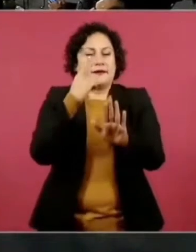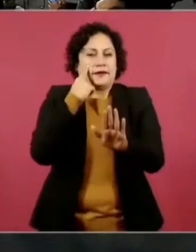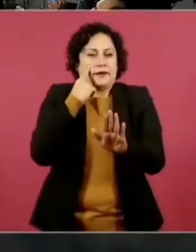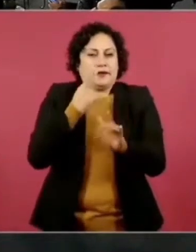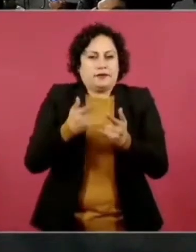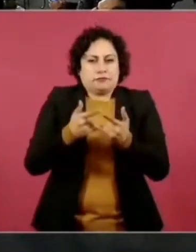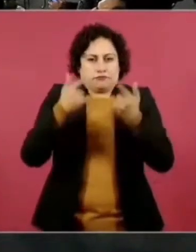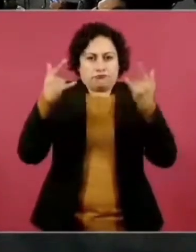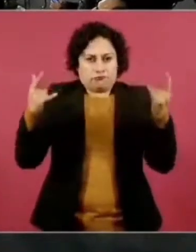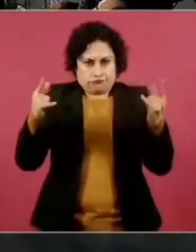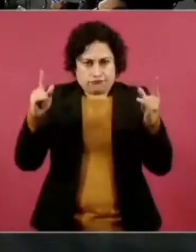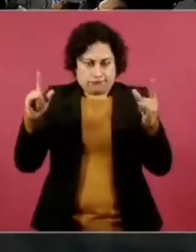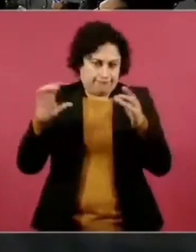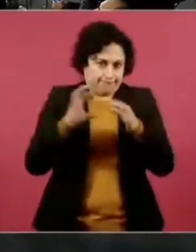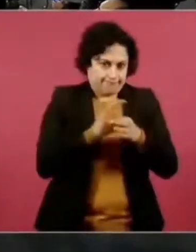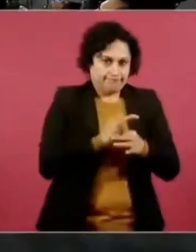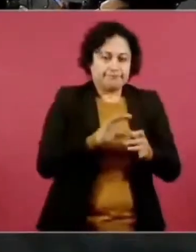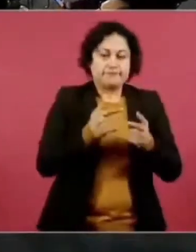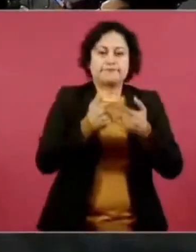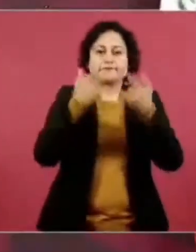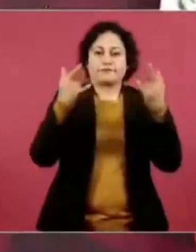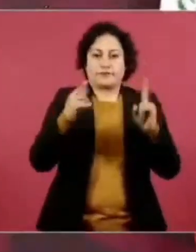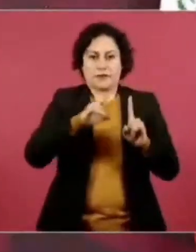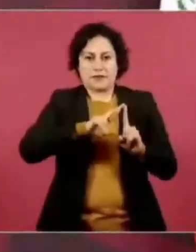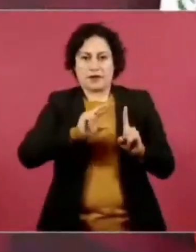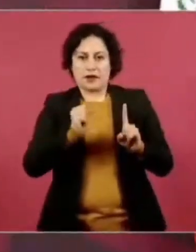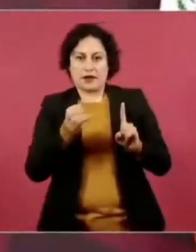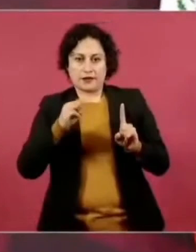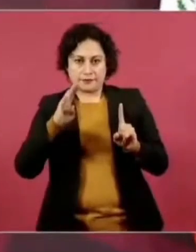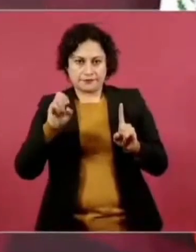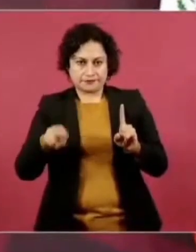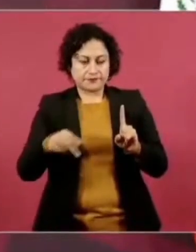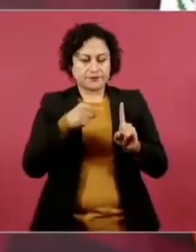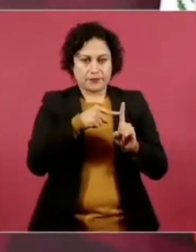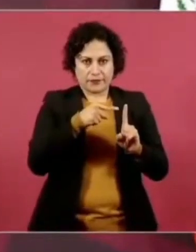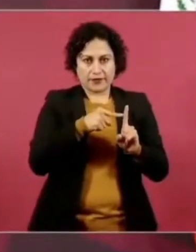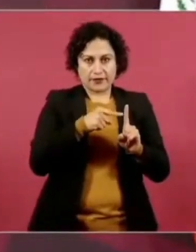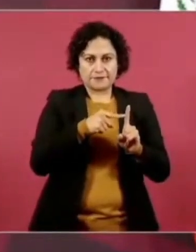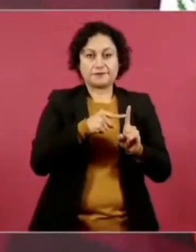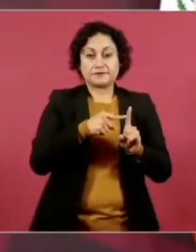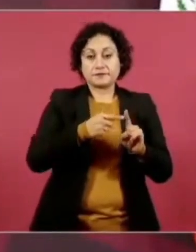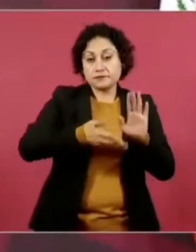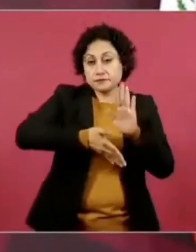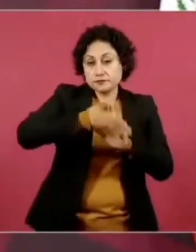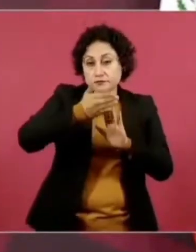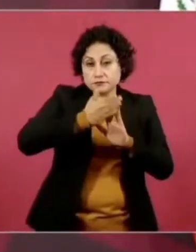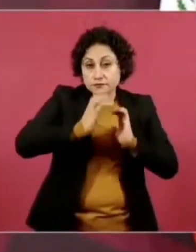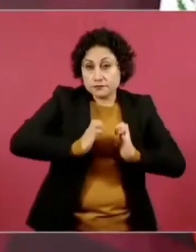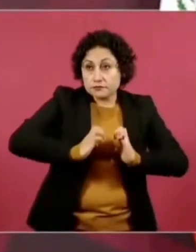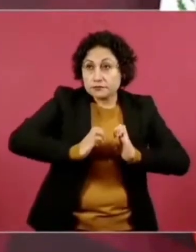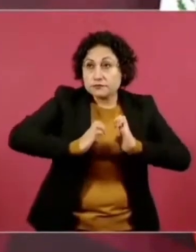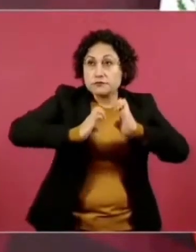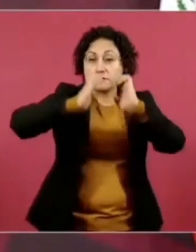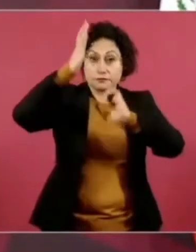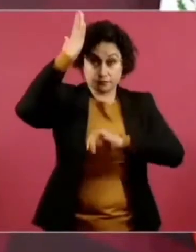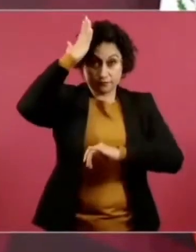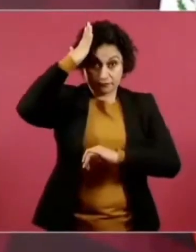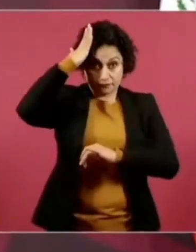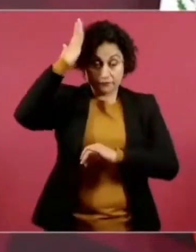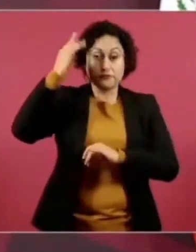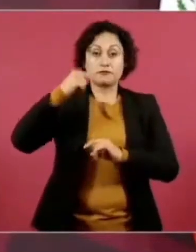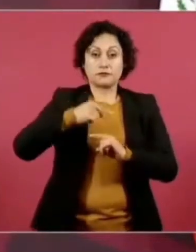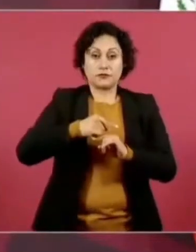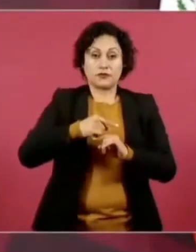de lo de Rayman. Entonces, íbamos a poner la última trabe de la torre, íbamos a subir